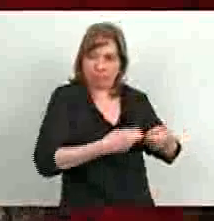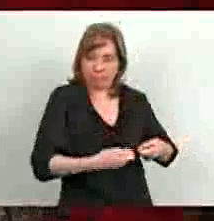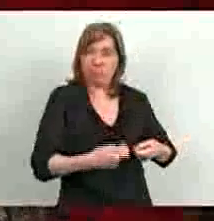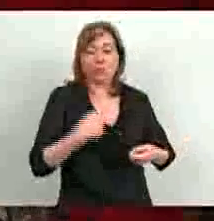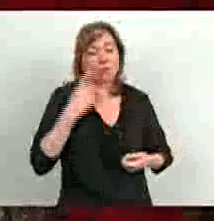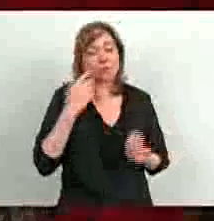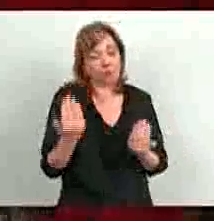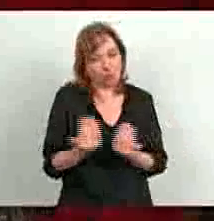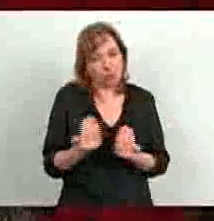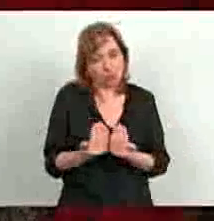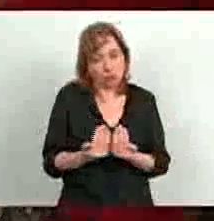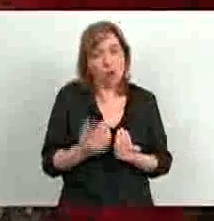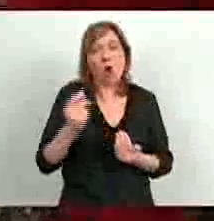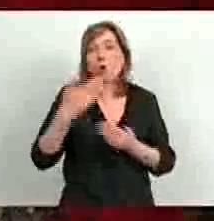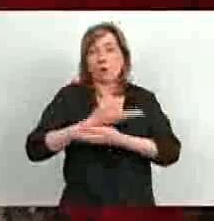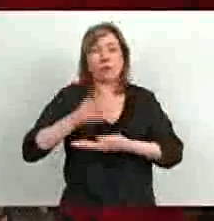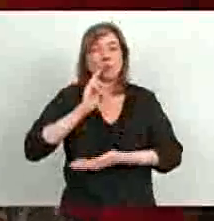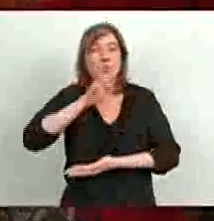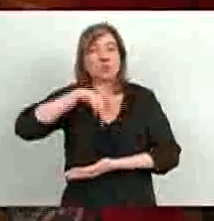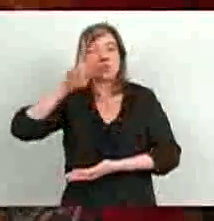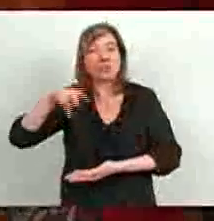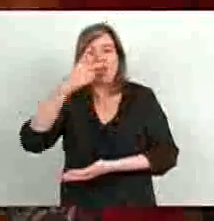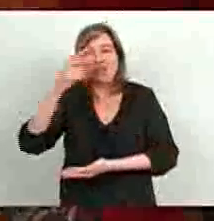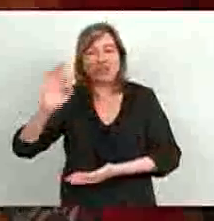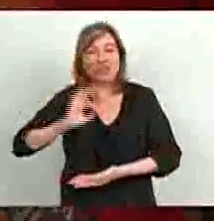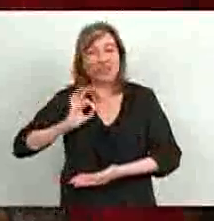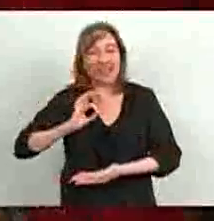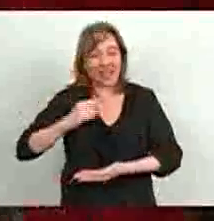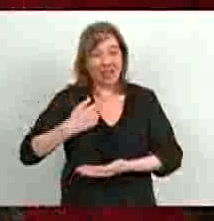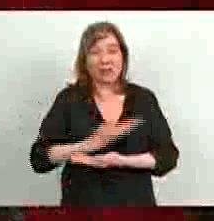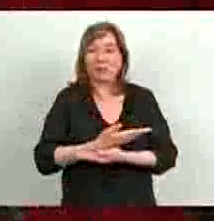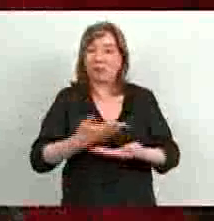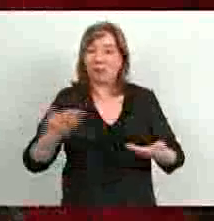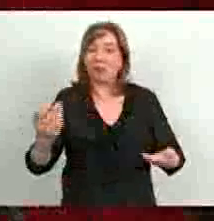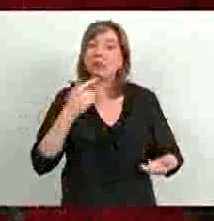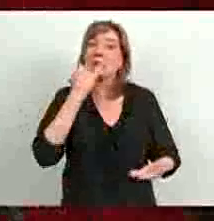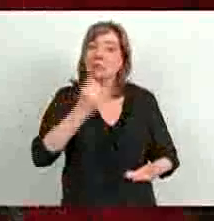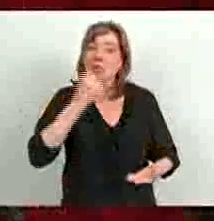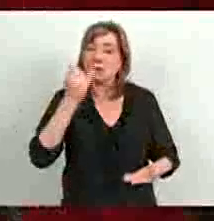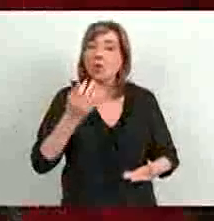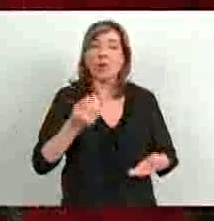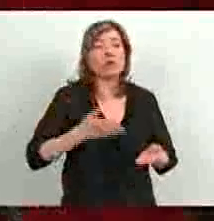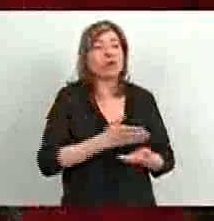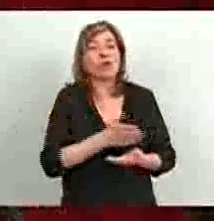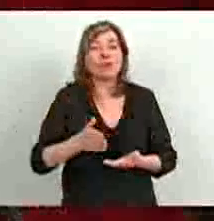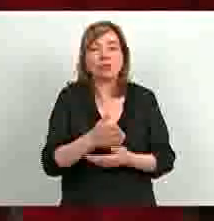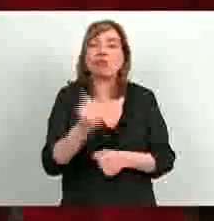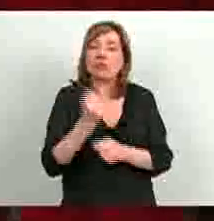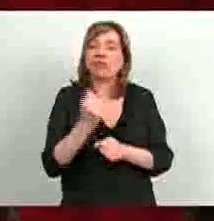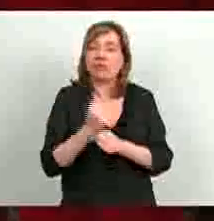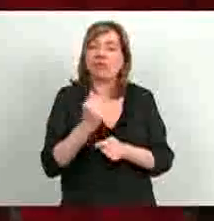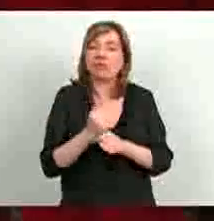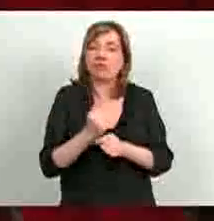luego haremos, o en el Museo del Bicentenario, en la cual se expondrá cuáles son los lineamientos fundamentales, pero hay cosas muy